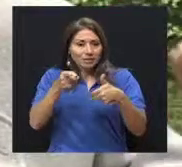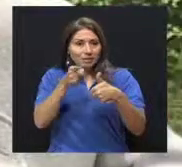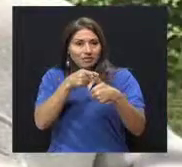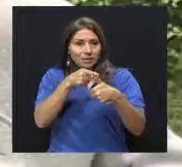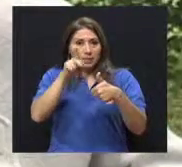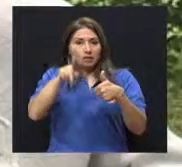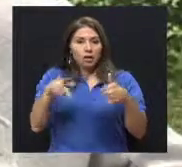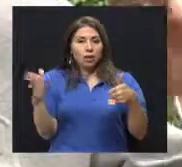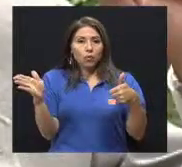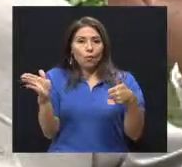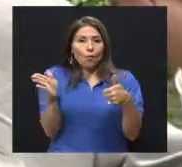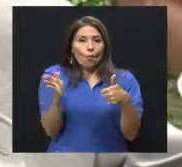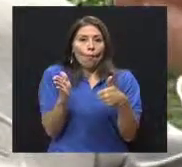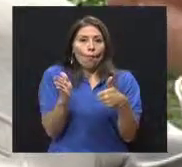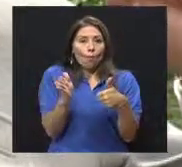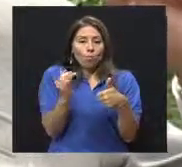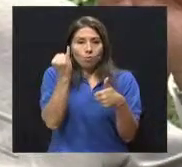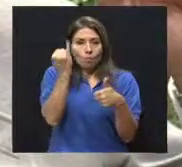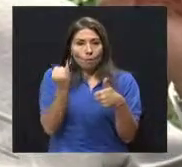Pérdida de peso.